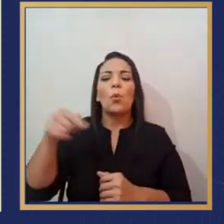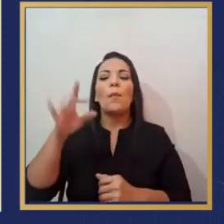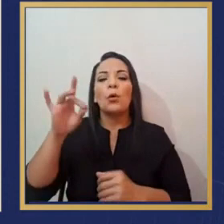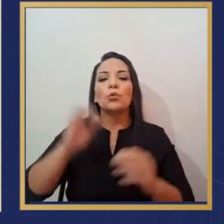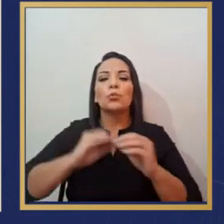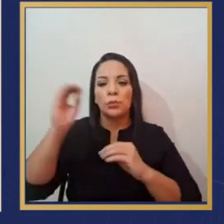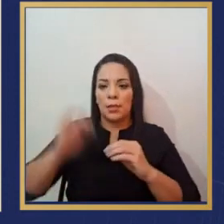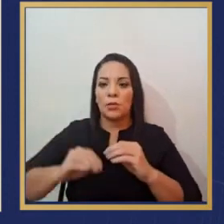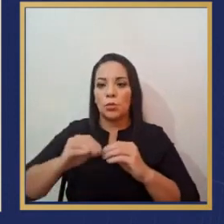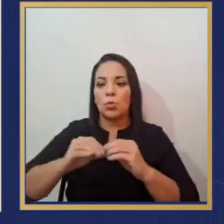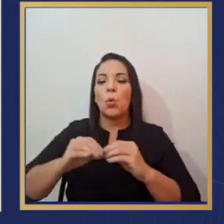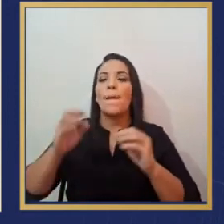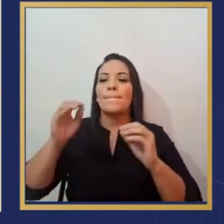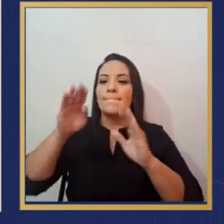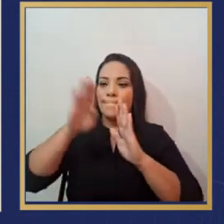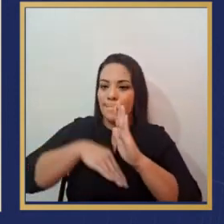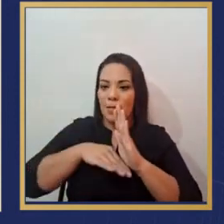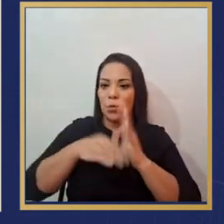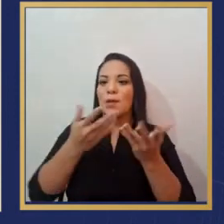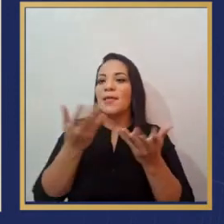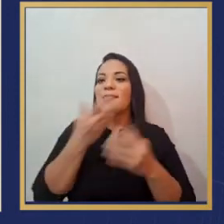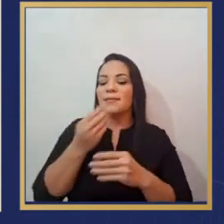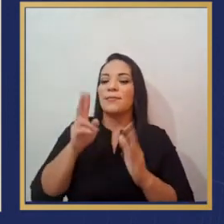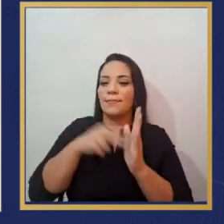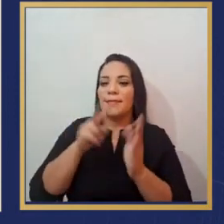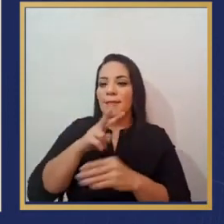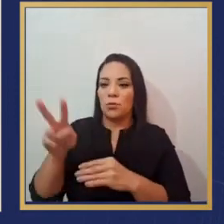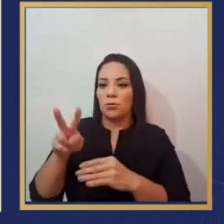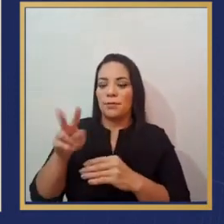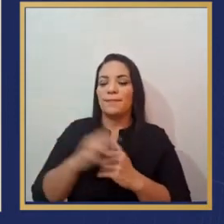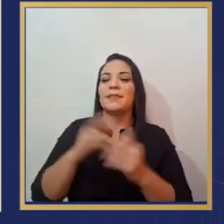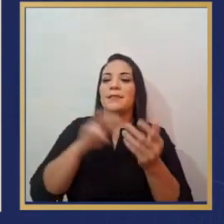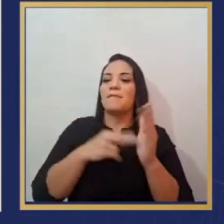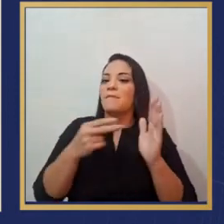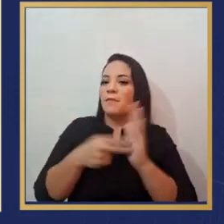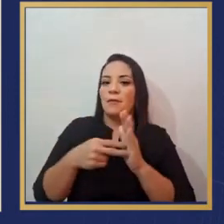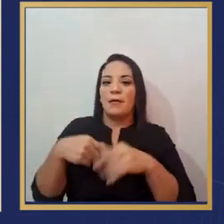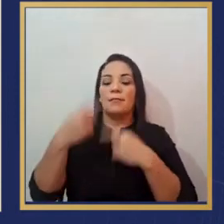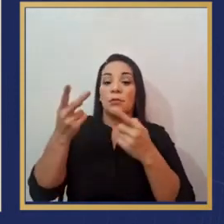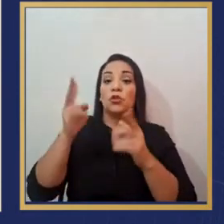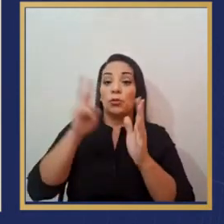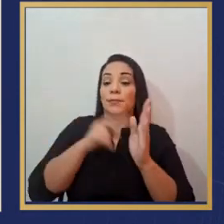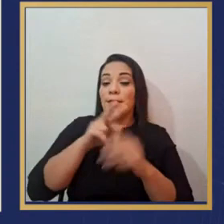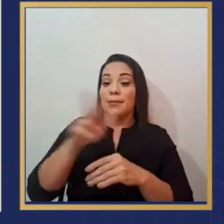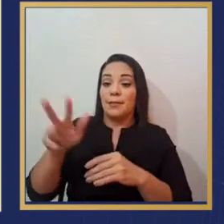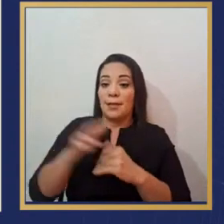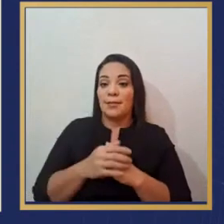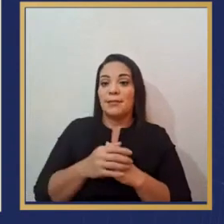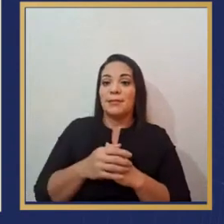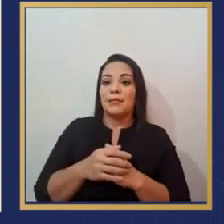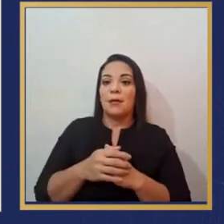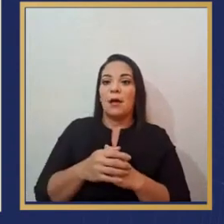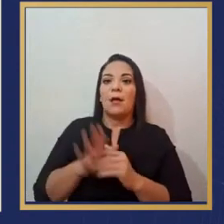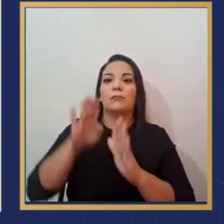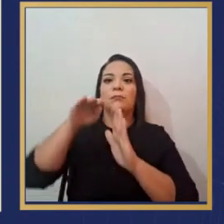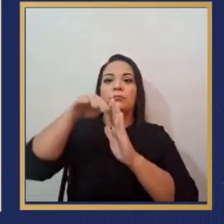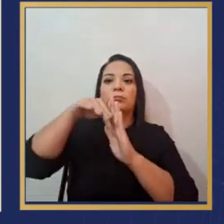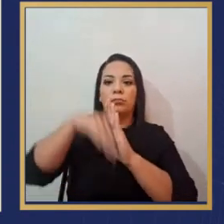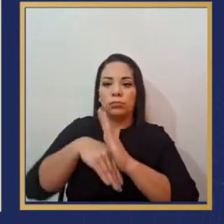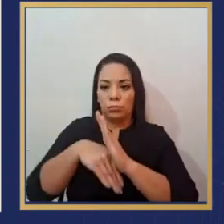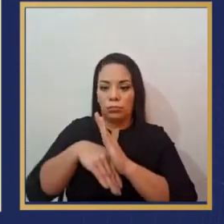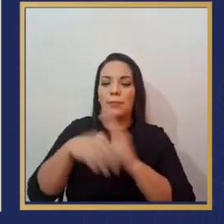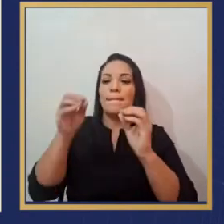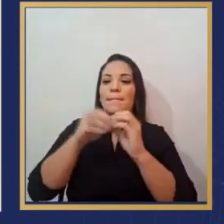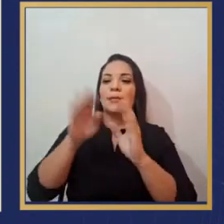por ciento menor que diciembre de 2022. O sea, se dio a lo largo de 2023 una caída en promedio de todo